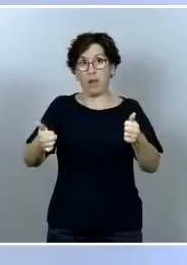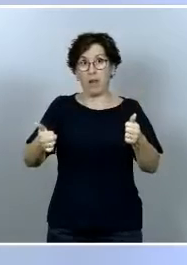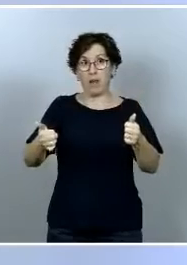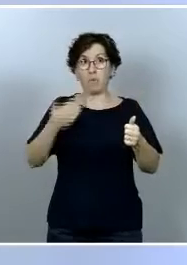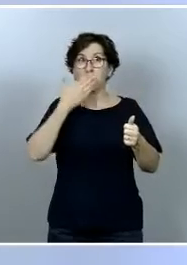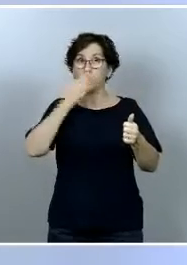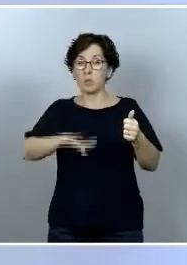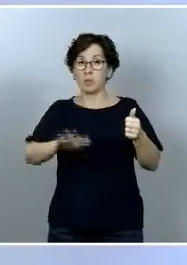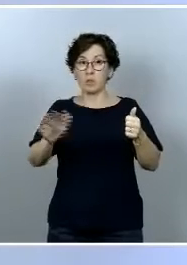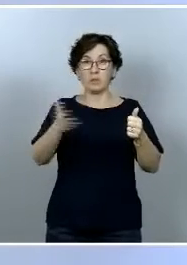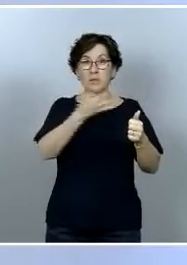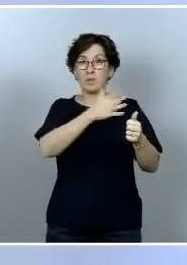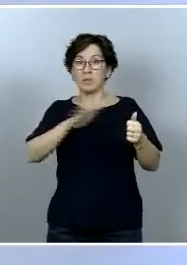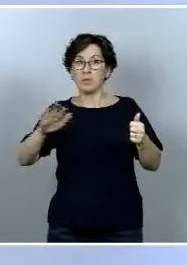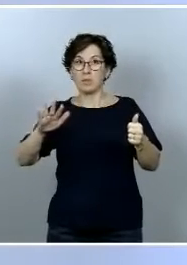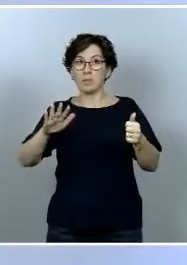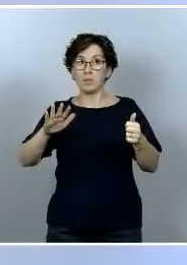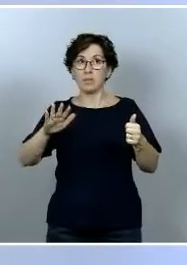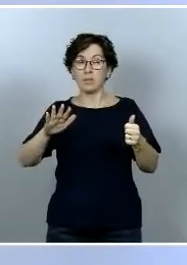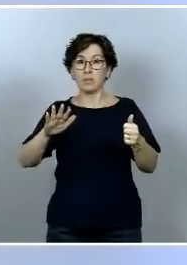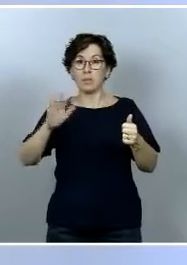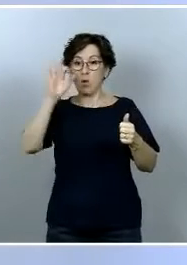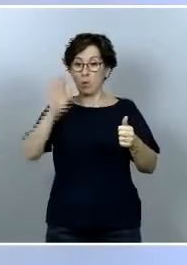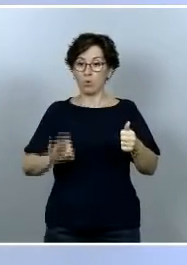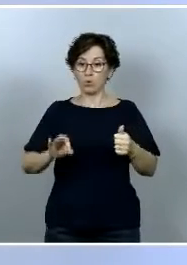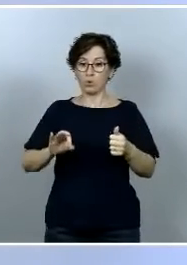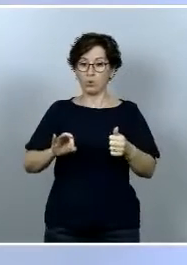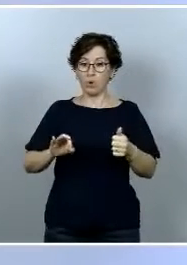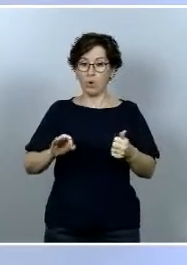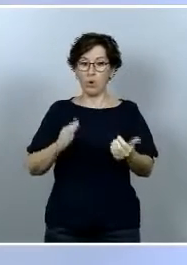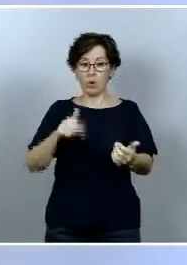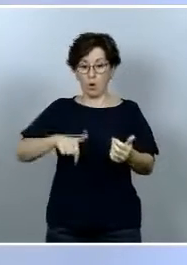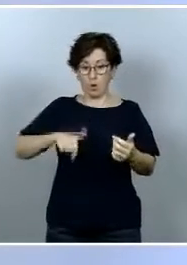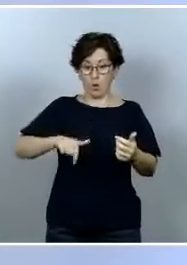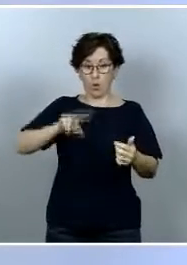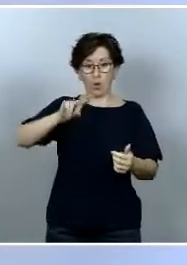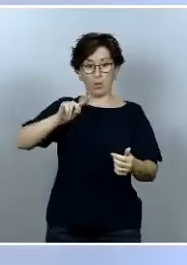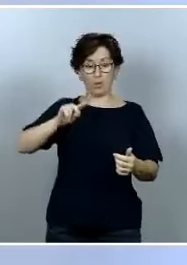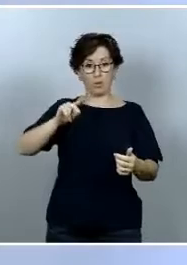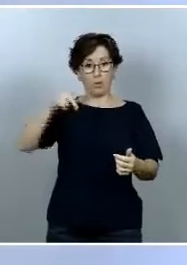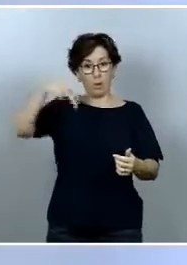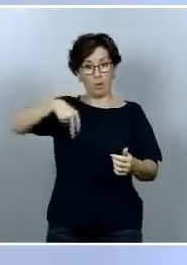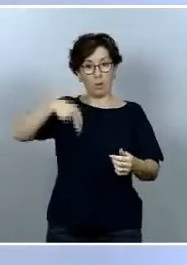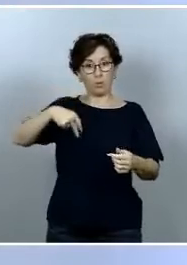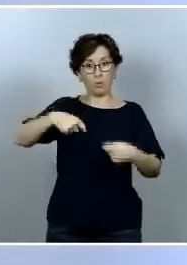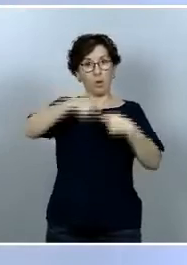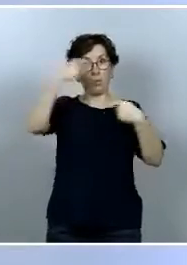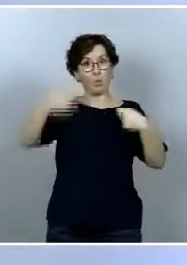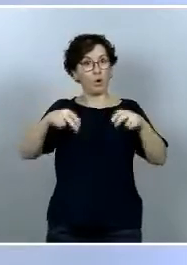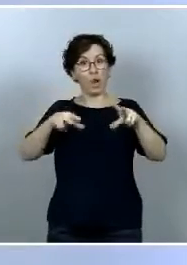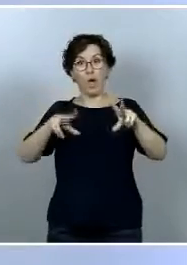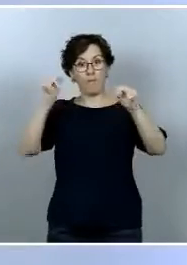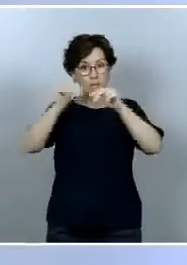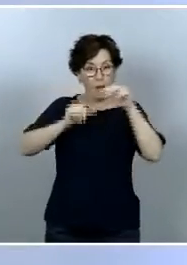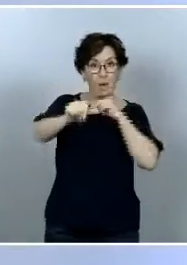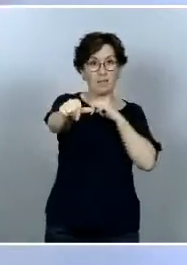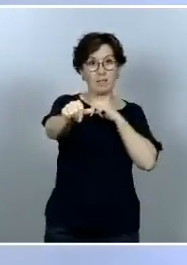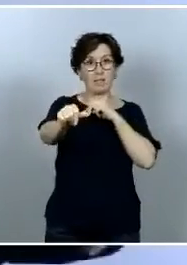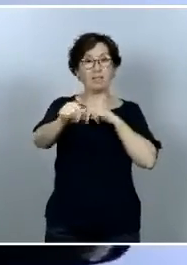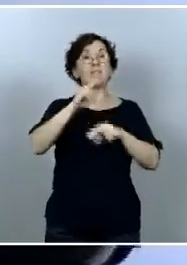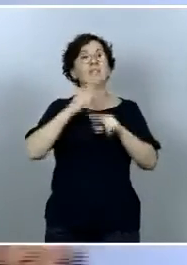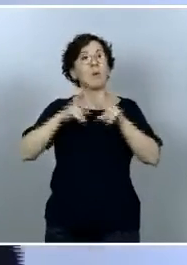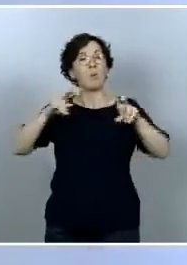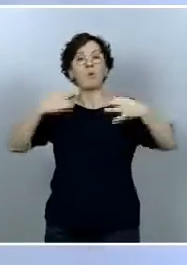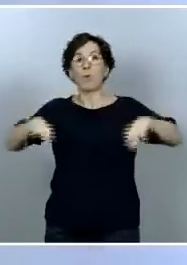que a partir del fin de la petición de esta prórroga a partir del 21 de junio nueva normalidad que nos significa otra cosa que aprender a convivir con el